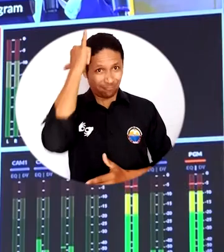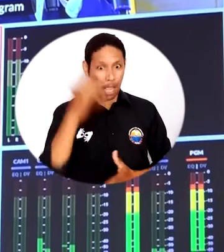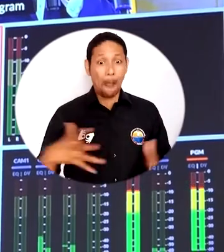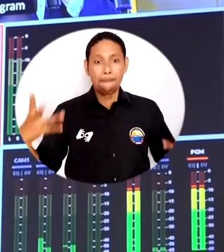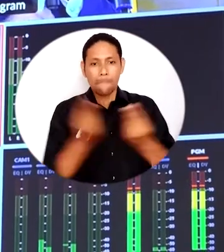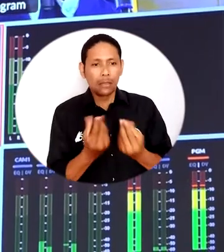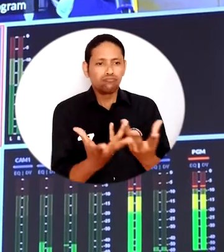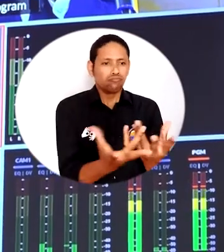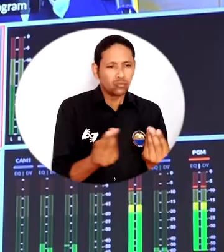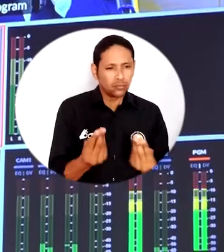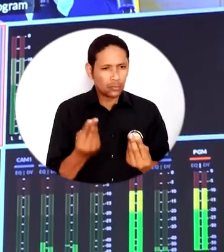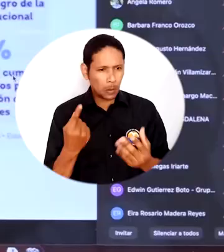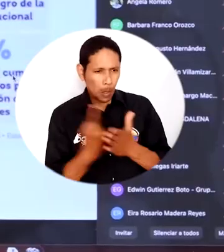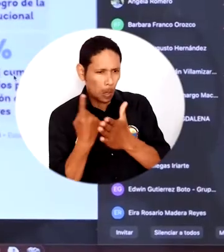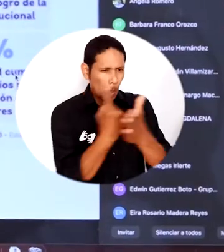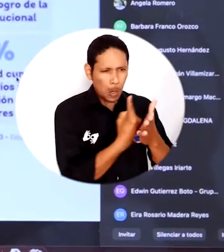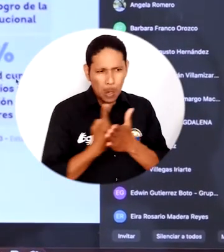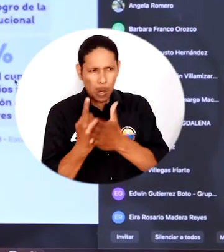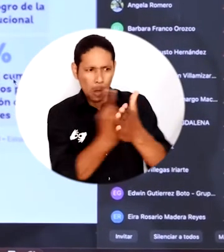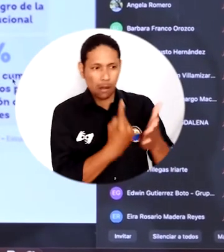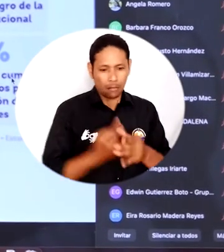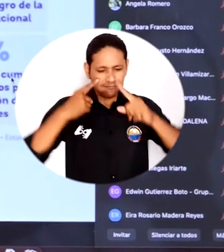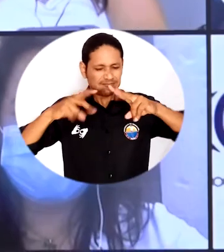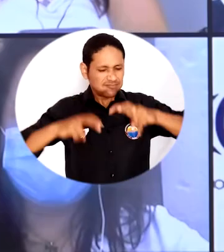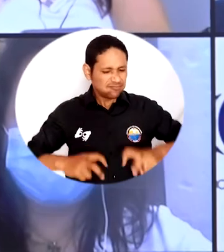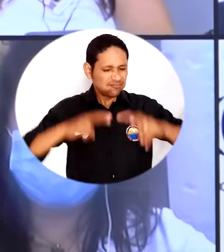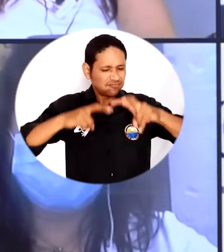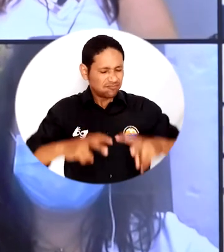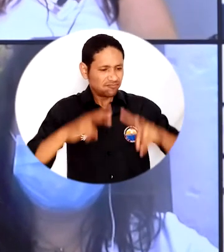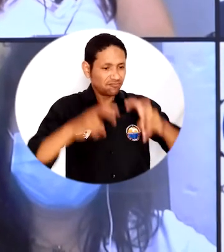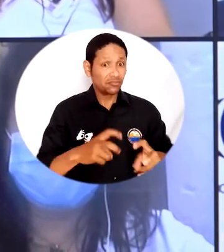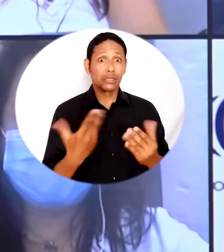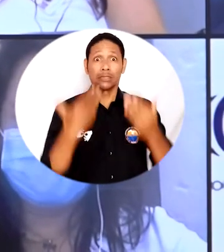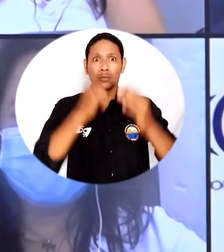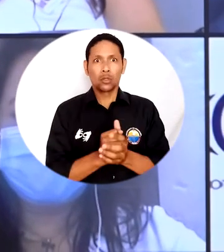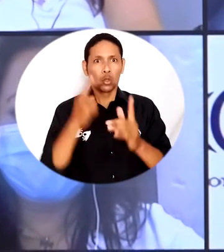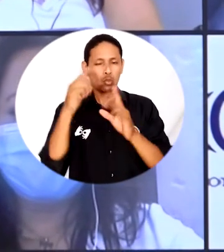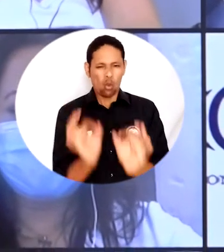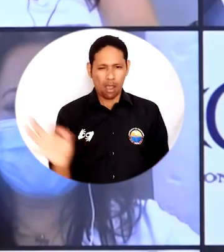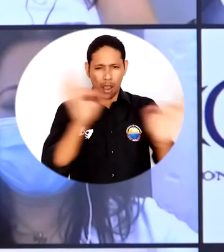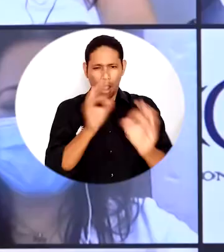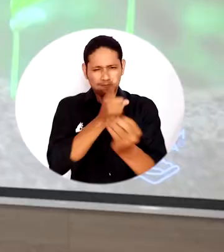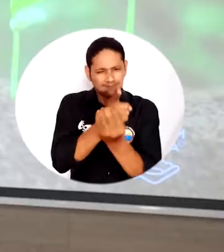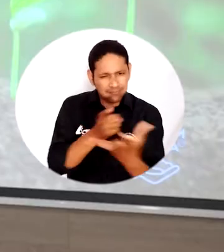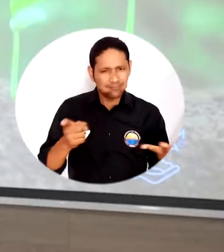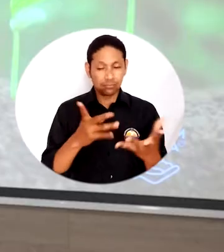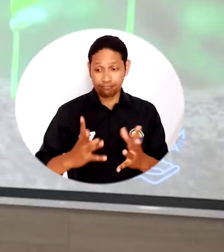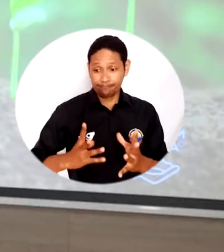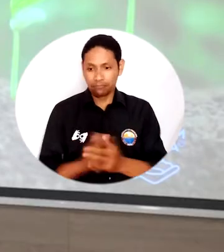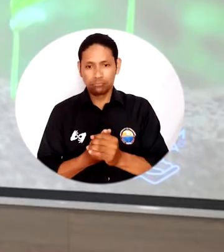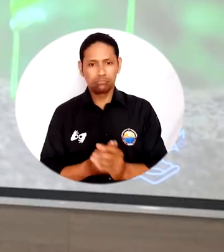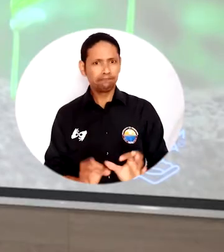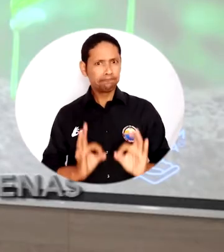que son los procesos académicos. Además de los encuentros con el equipo de acreditación, factor 8, y de investigación como factor 6. Con un